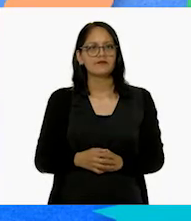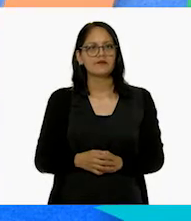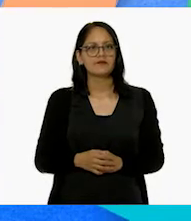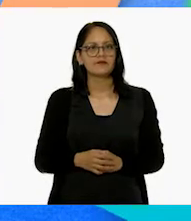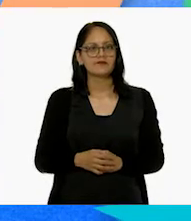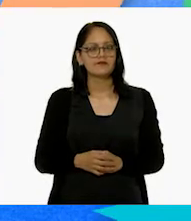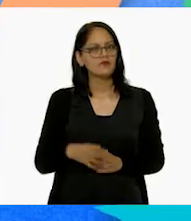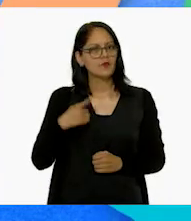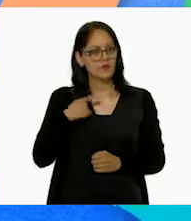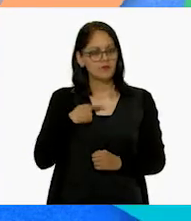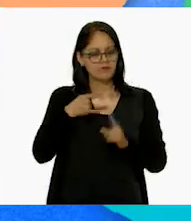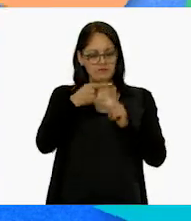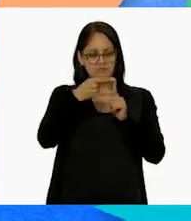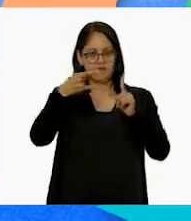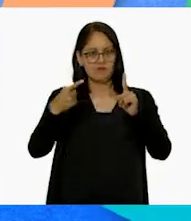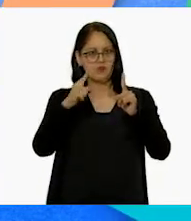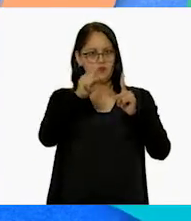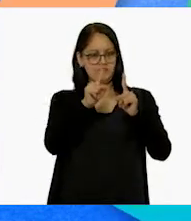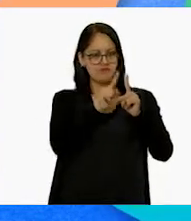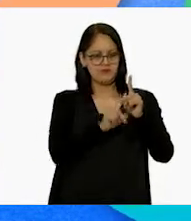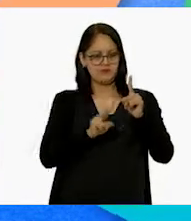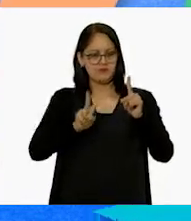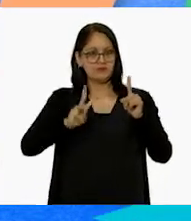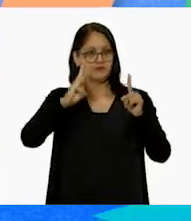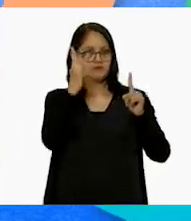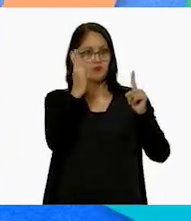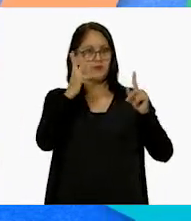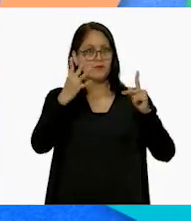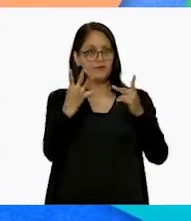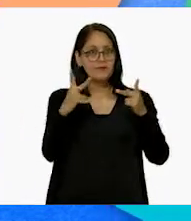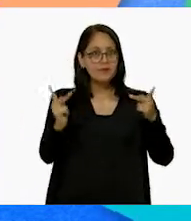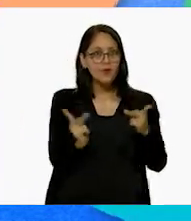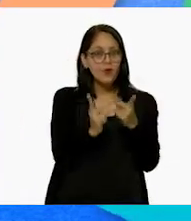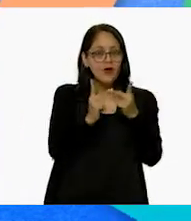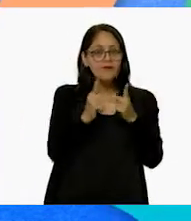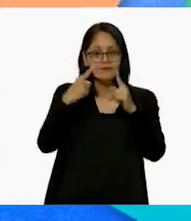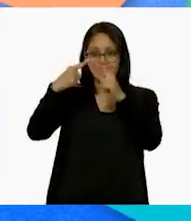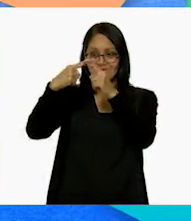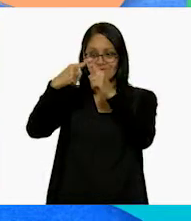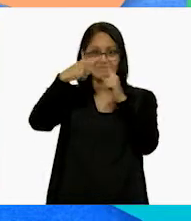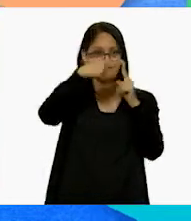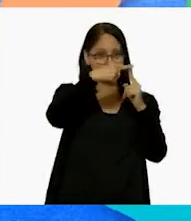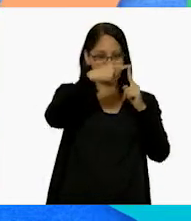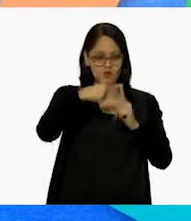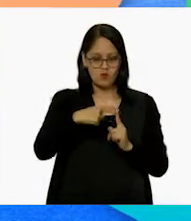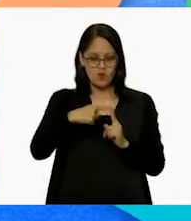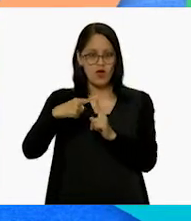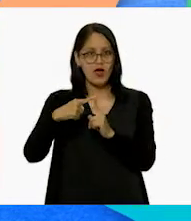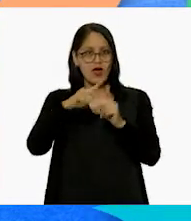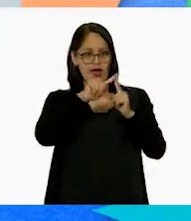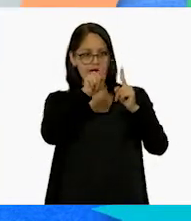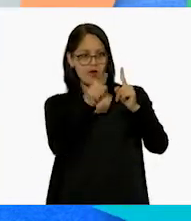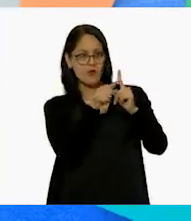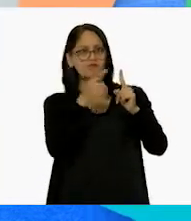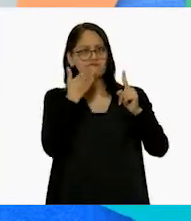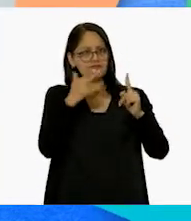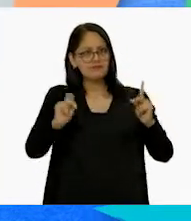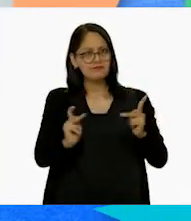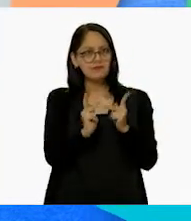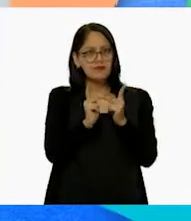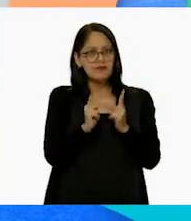Tiene cuatro lados y todos son iguales, esquinas muy rectas y sus ángulos también.